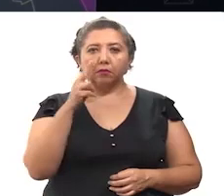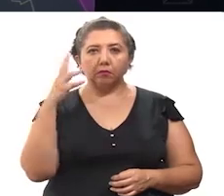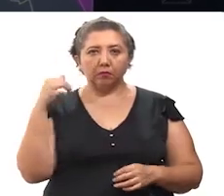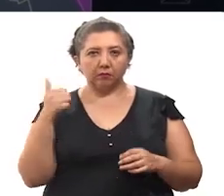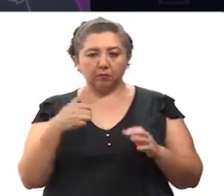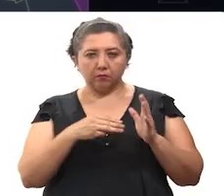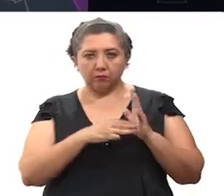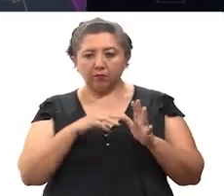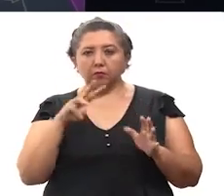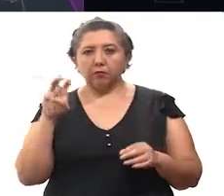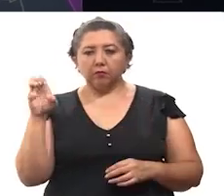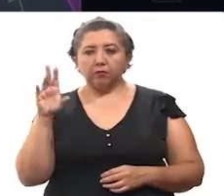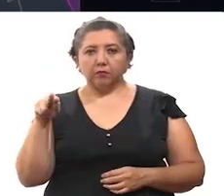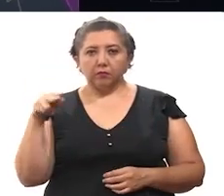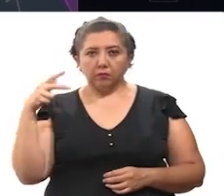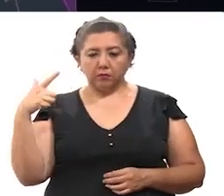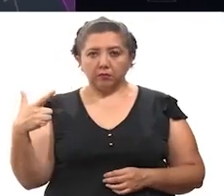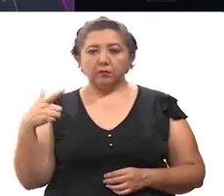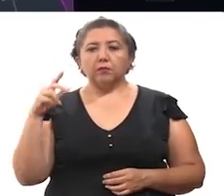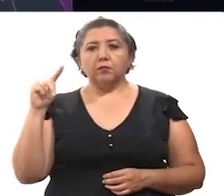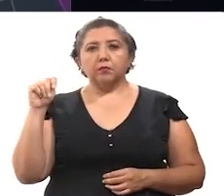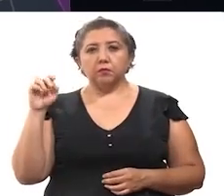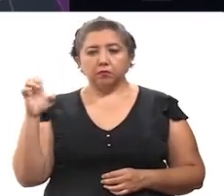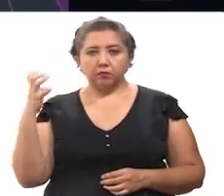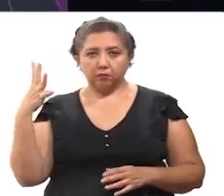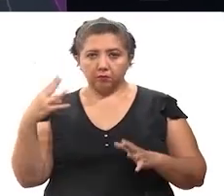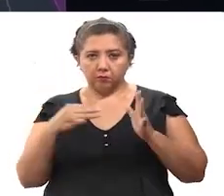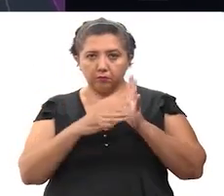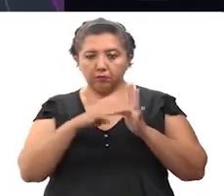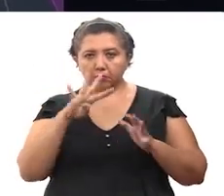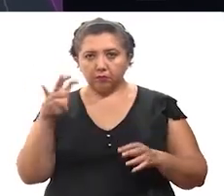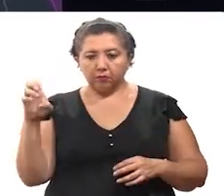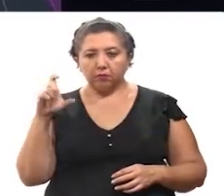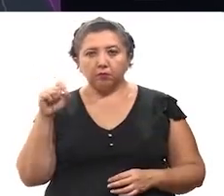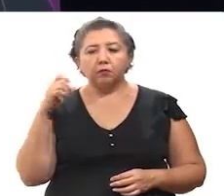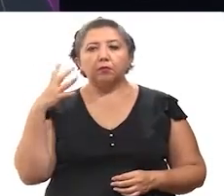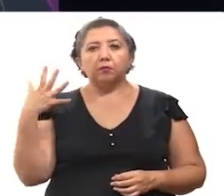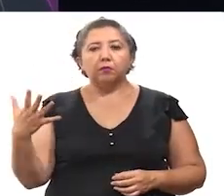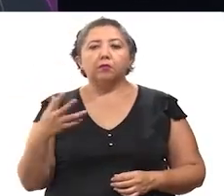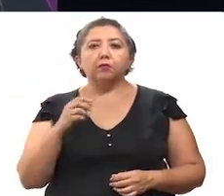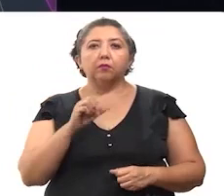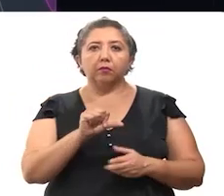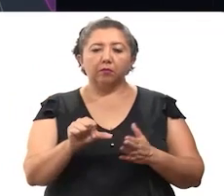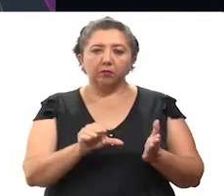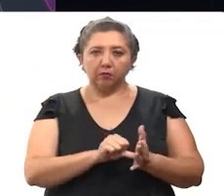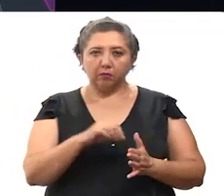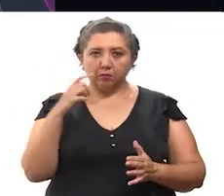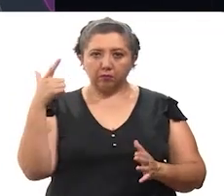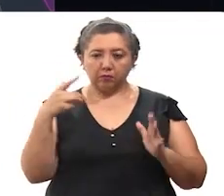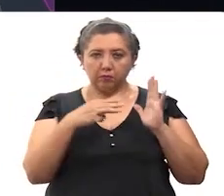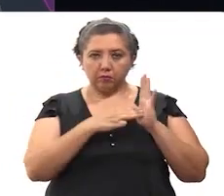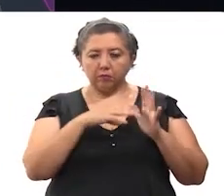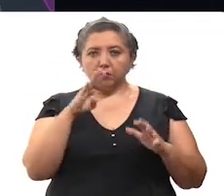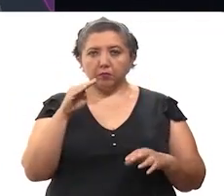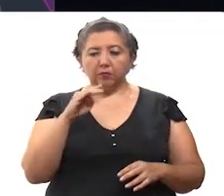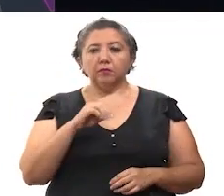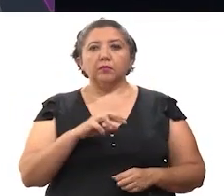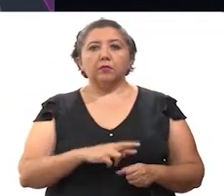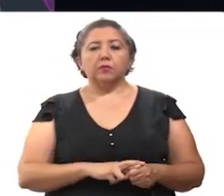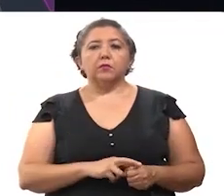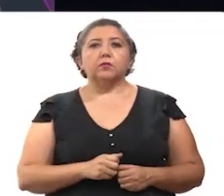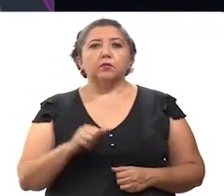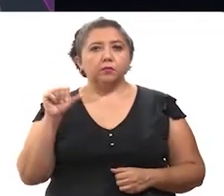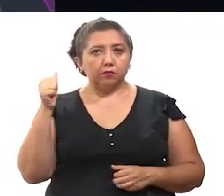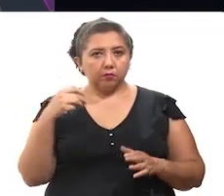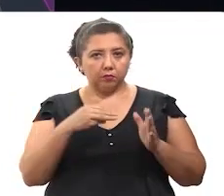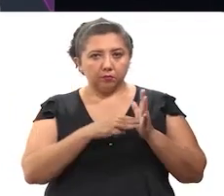11,387 en la zona oriente, 4,425 en la zona centro, 7,090 en la zona sur,